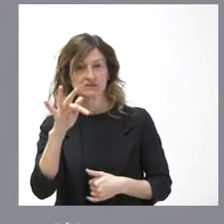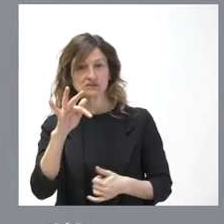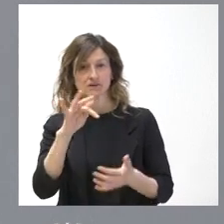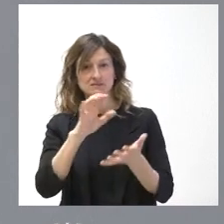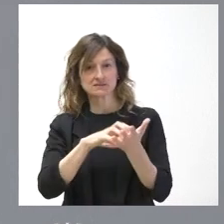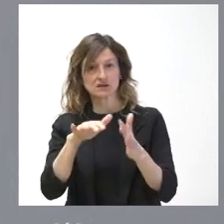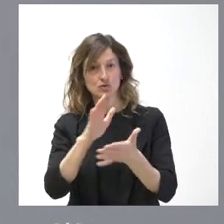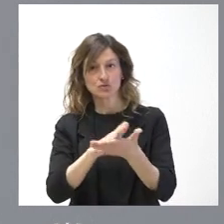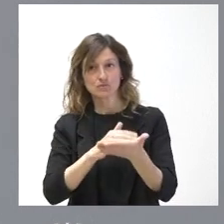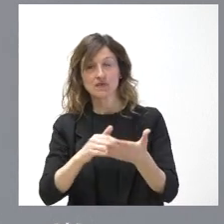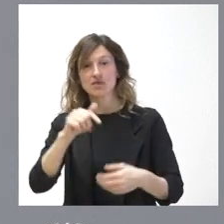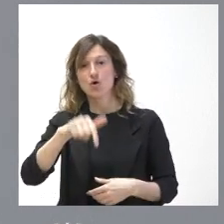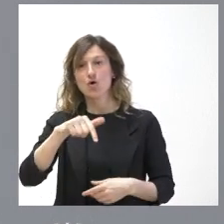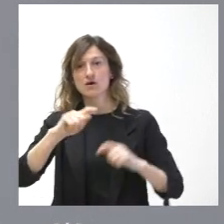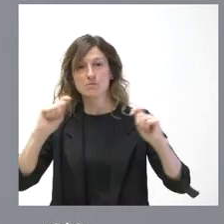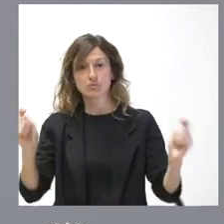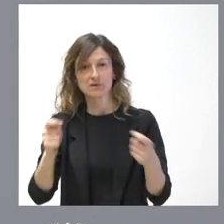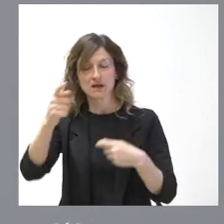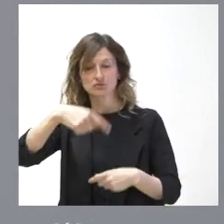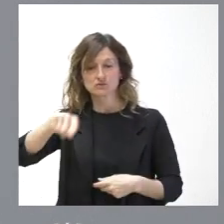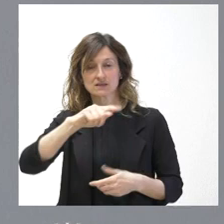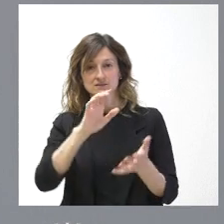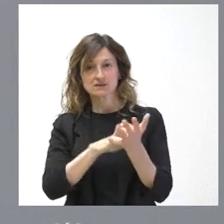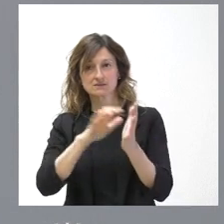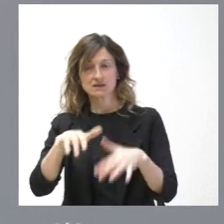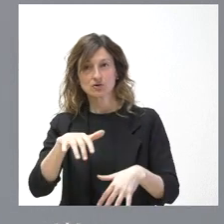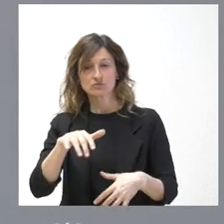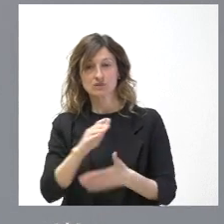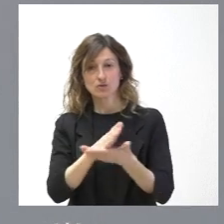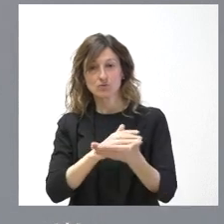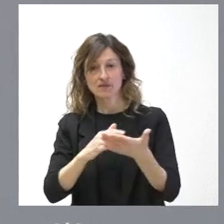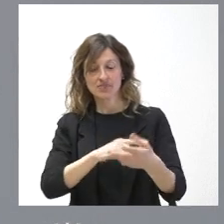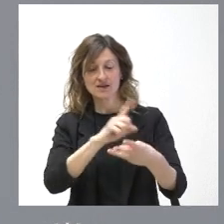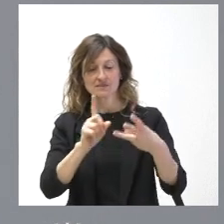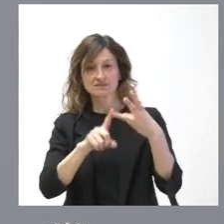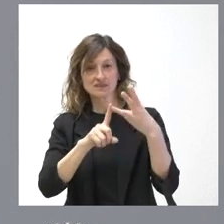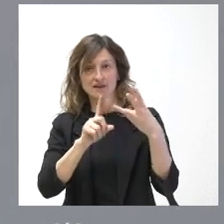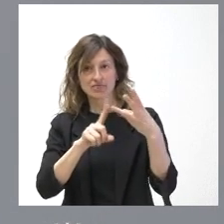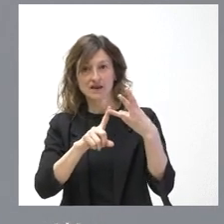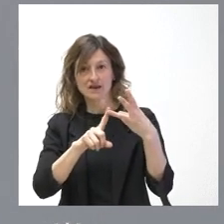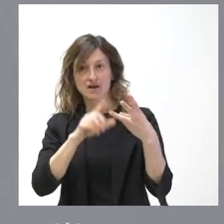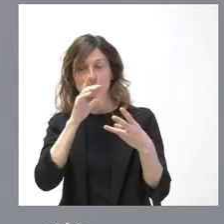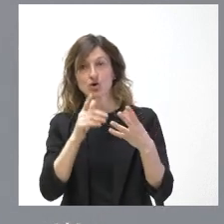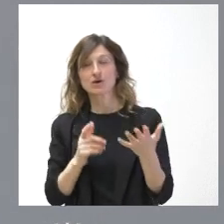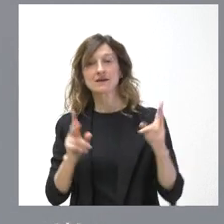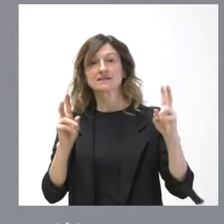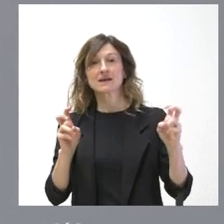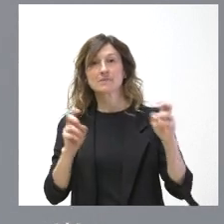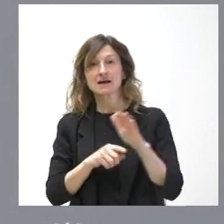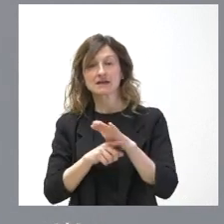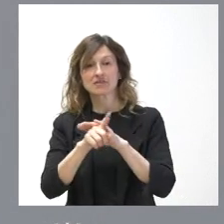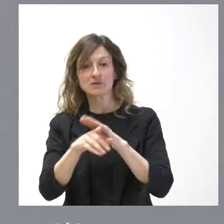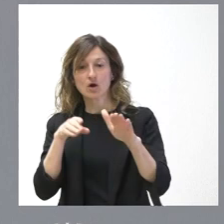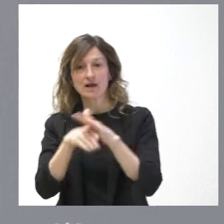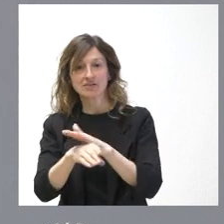publicaban ustedes que Castilla y León es la tercera comunidad autónoma de España en crecimiento del acceso al